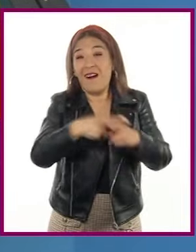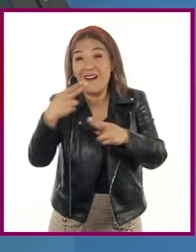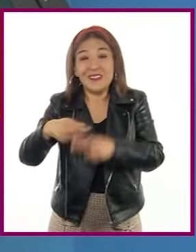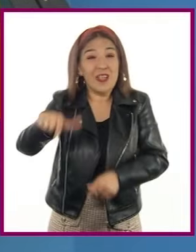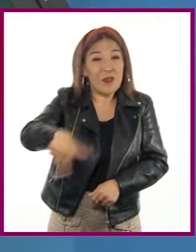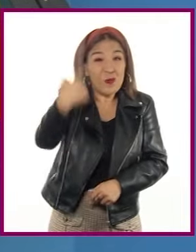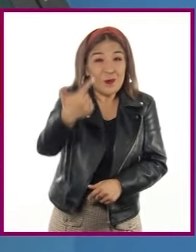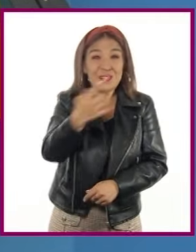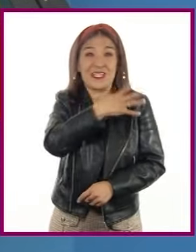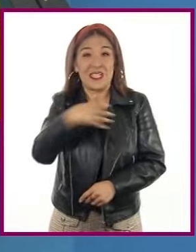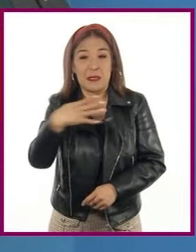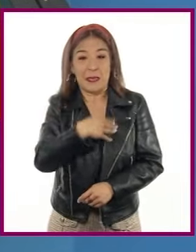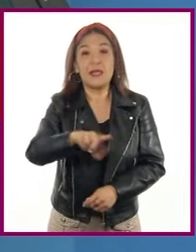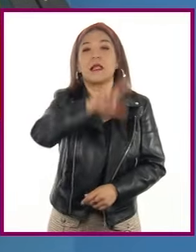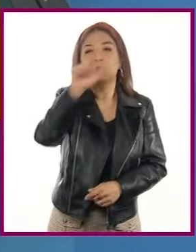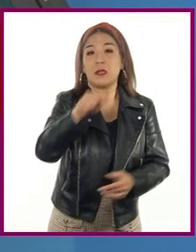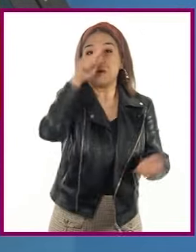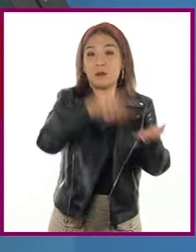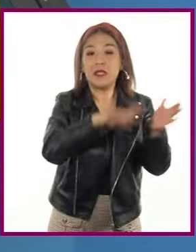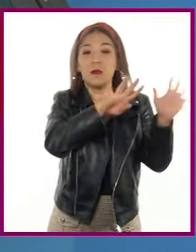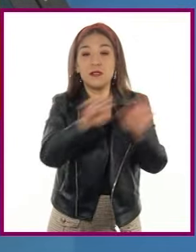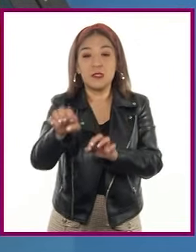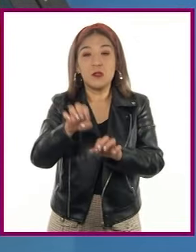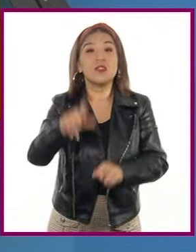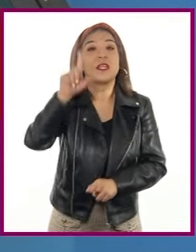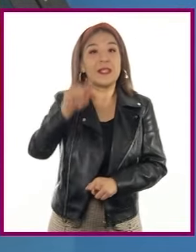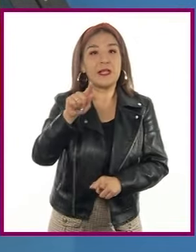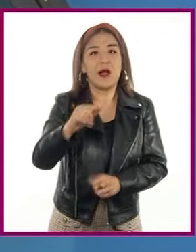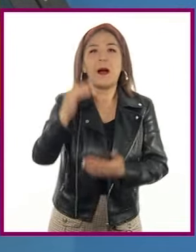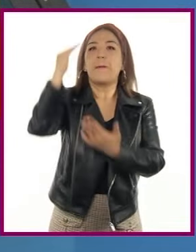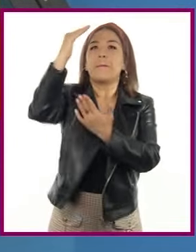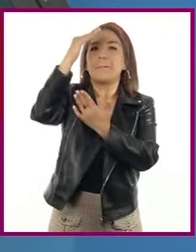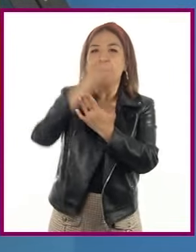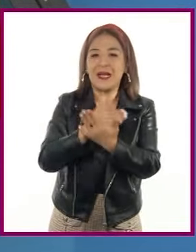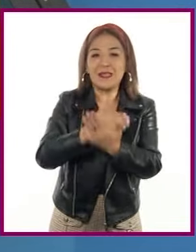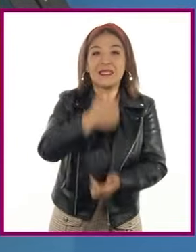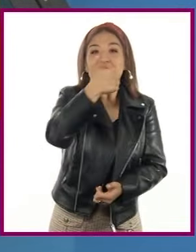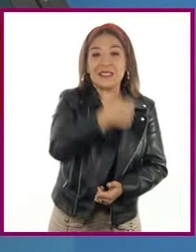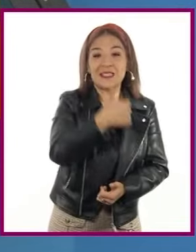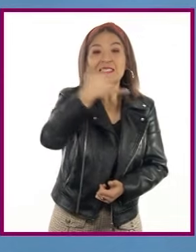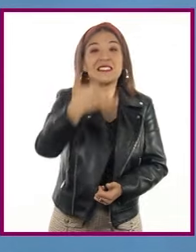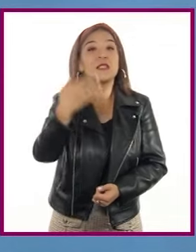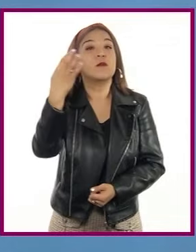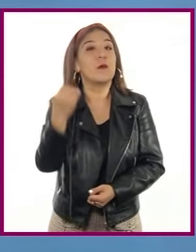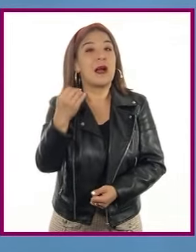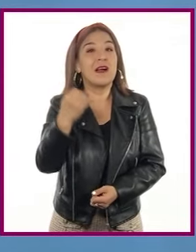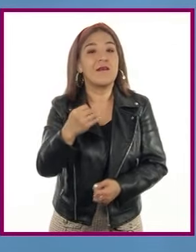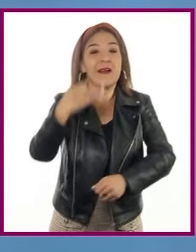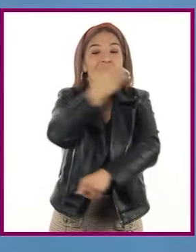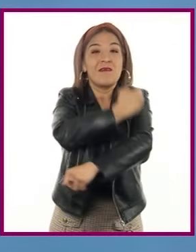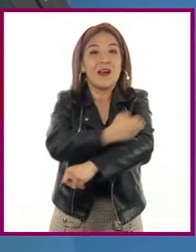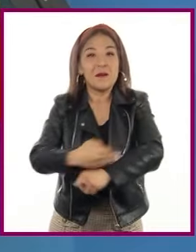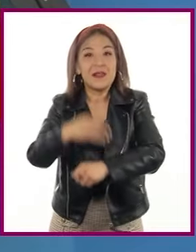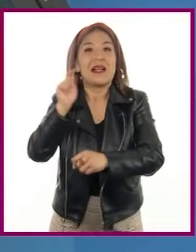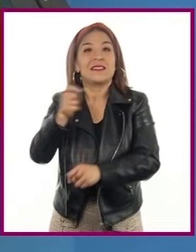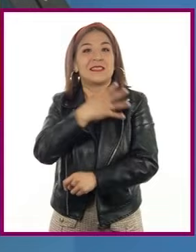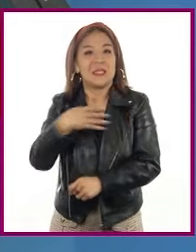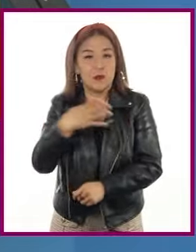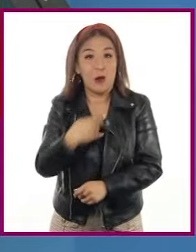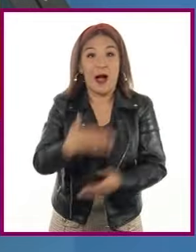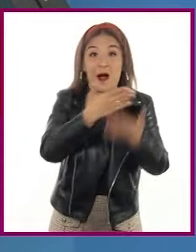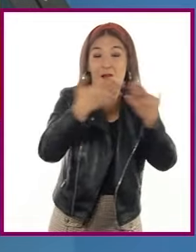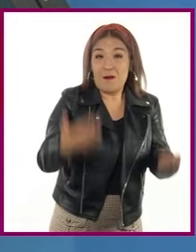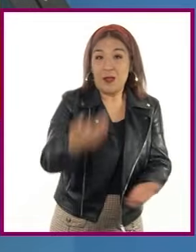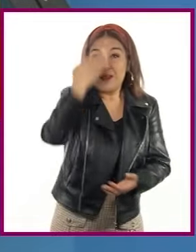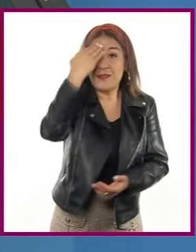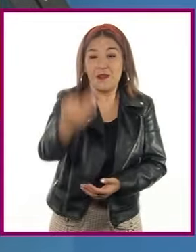1970, el número de descendencia disminuyó a entre 6 y 9 por familia. Mientras que en la actualidad, la